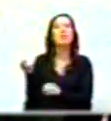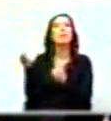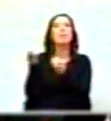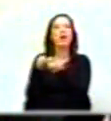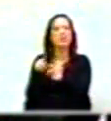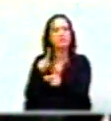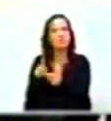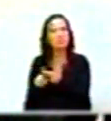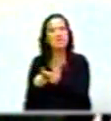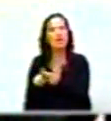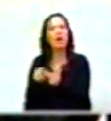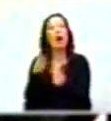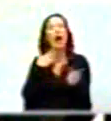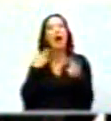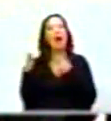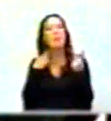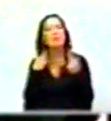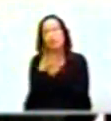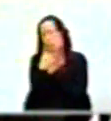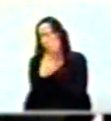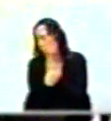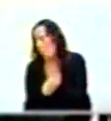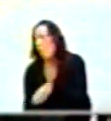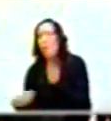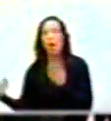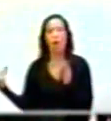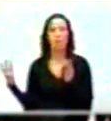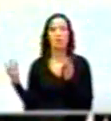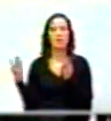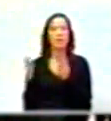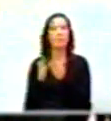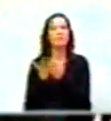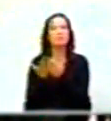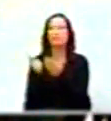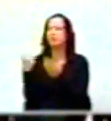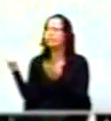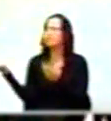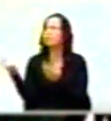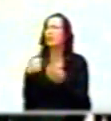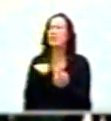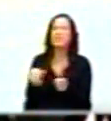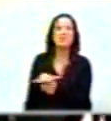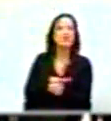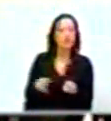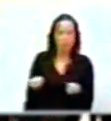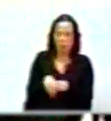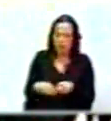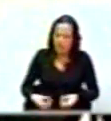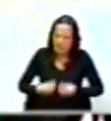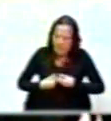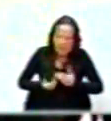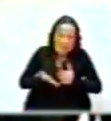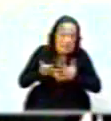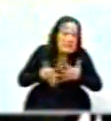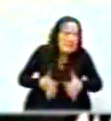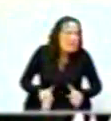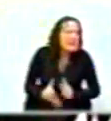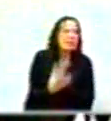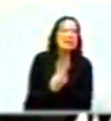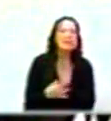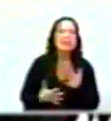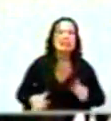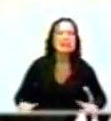para los campesinos pobres y medios que sobreviven hoy en condiciones de miseria y de pobreza. El